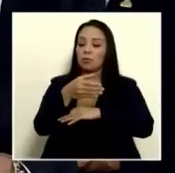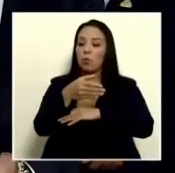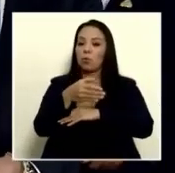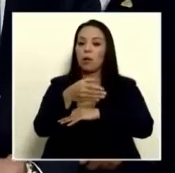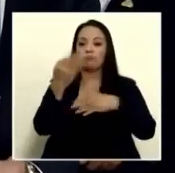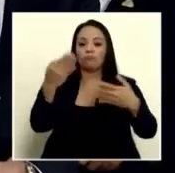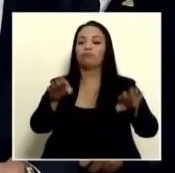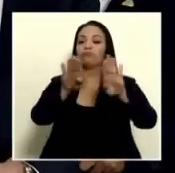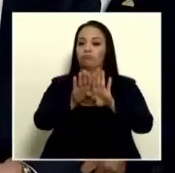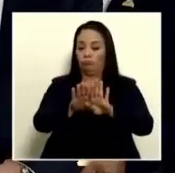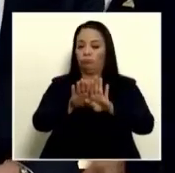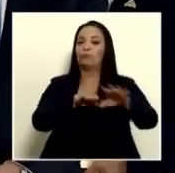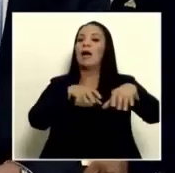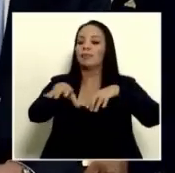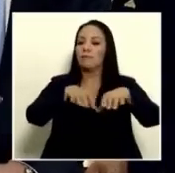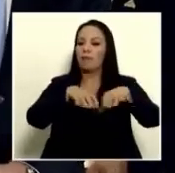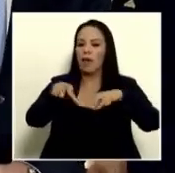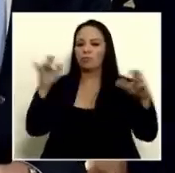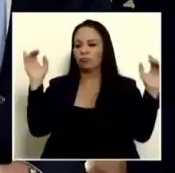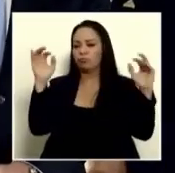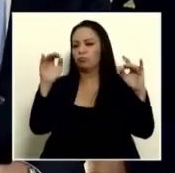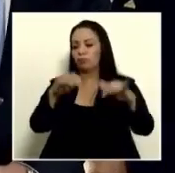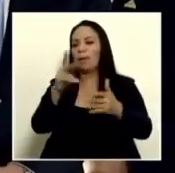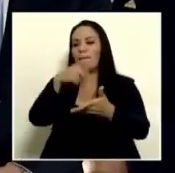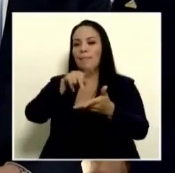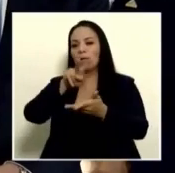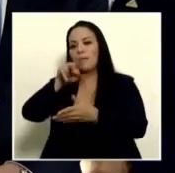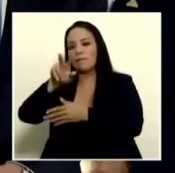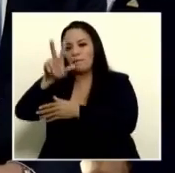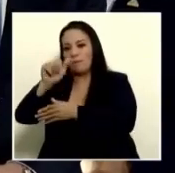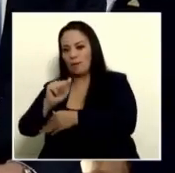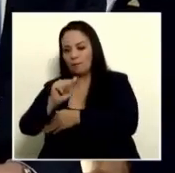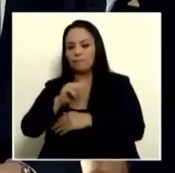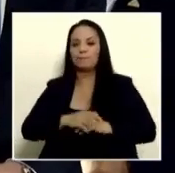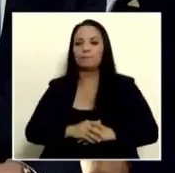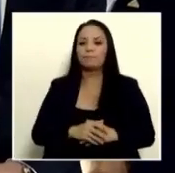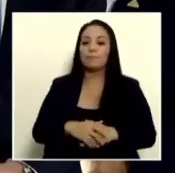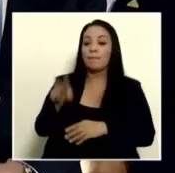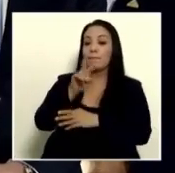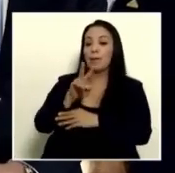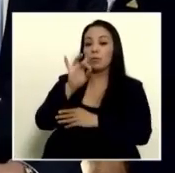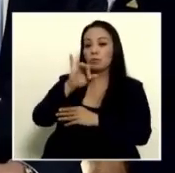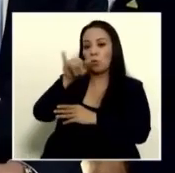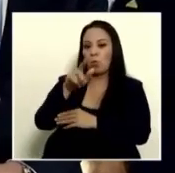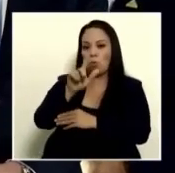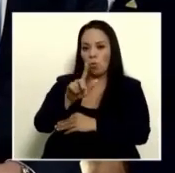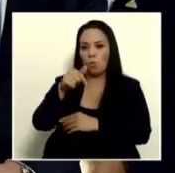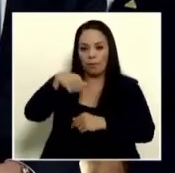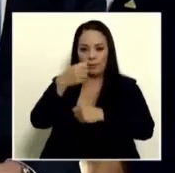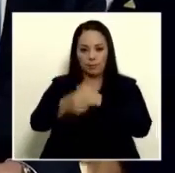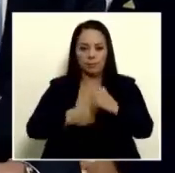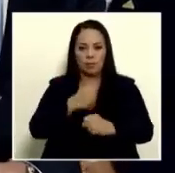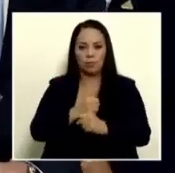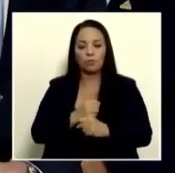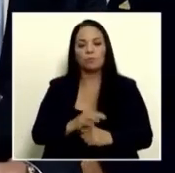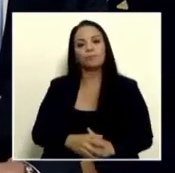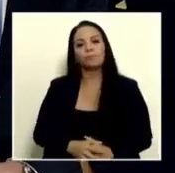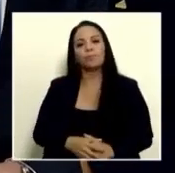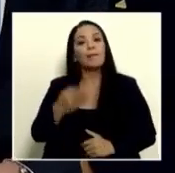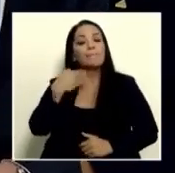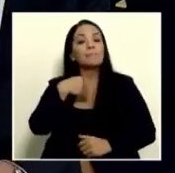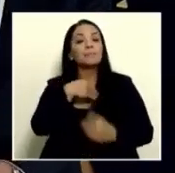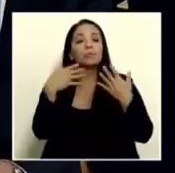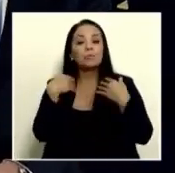inhabilitación de las actividades masivas en el Parque Viva. Viernes 8 de julio del presente año. El